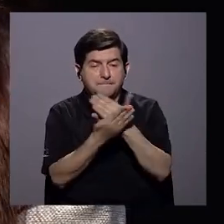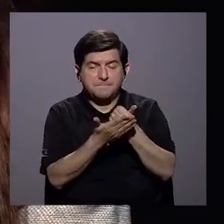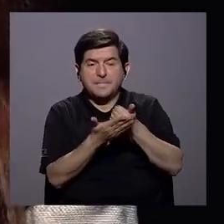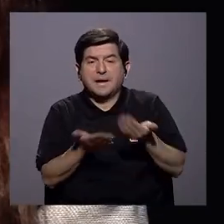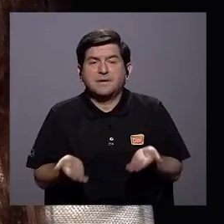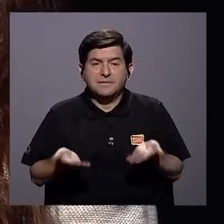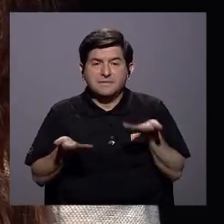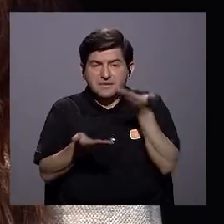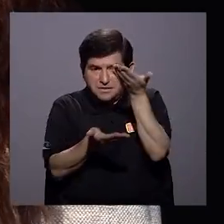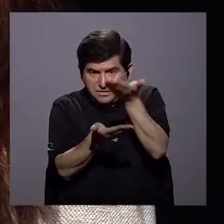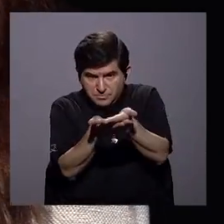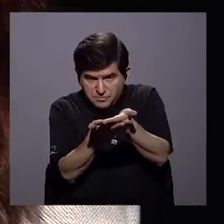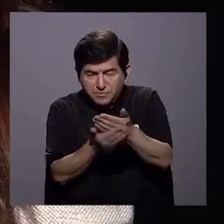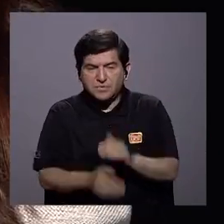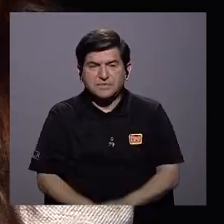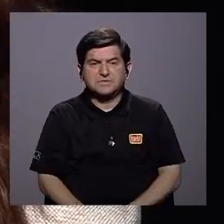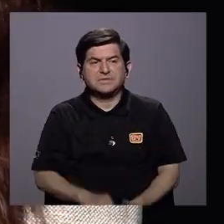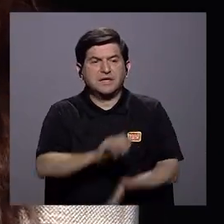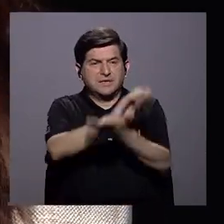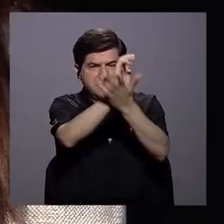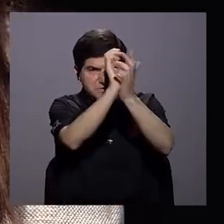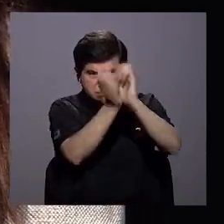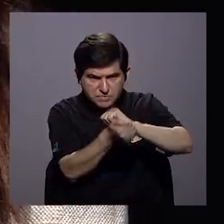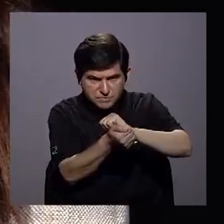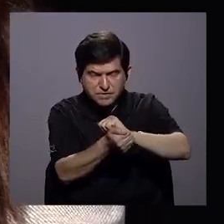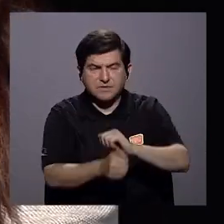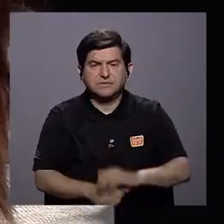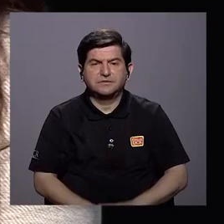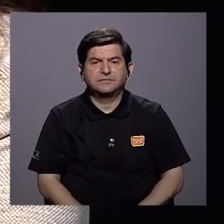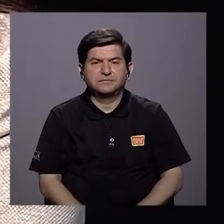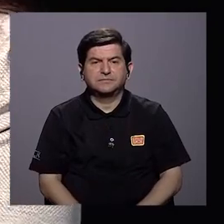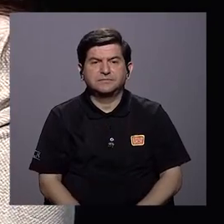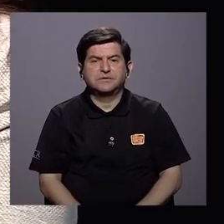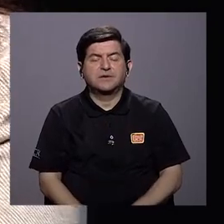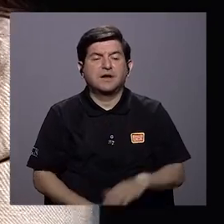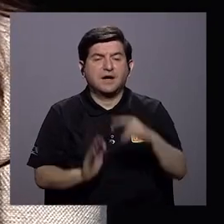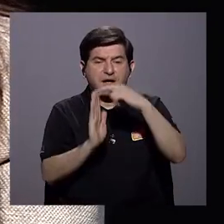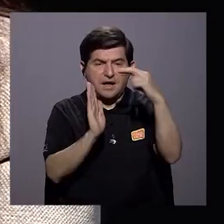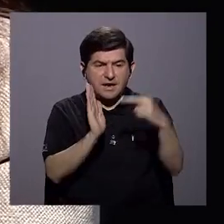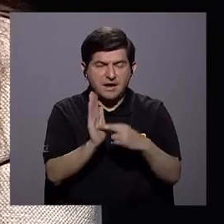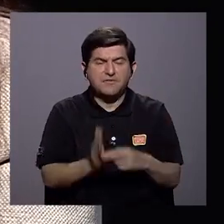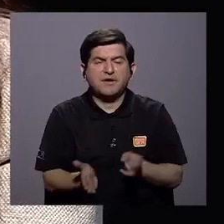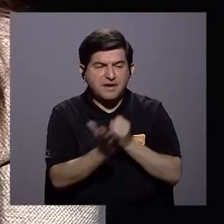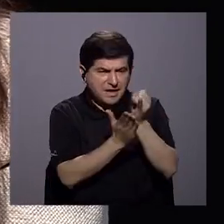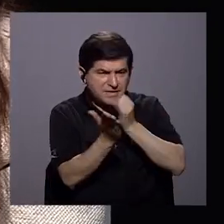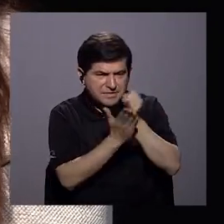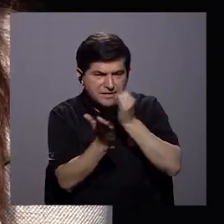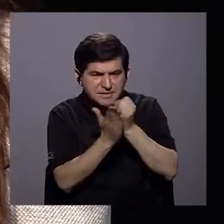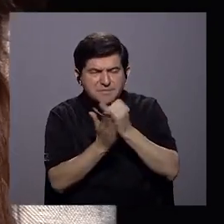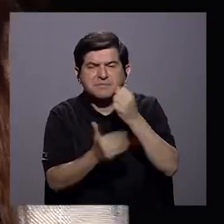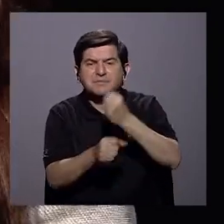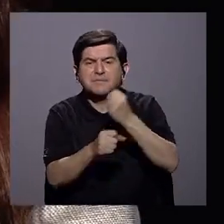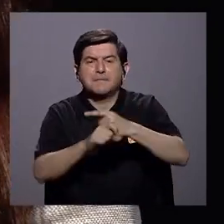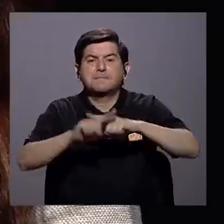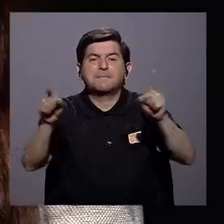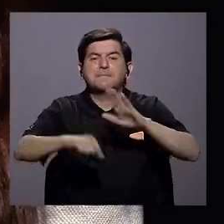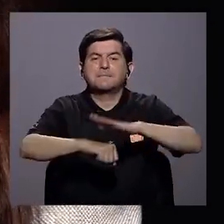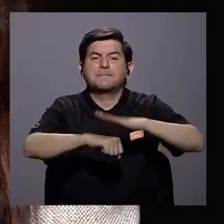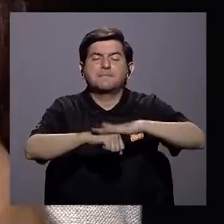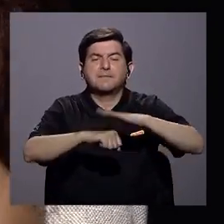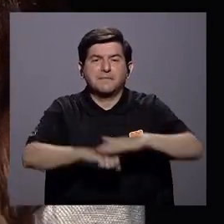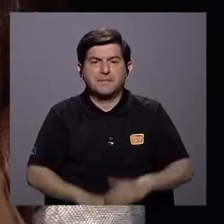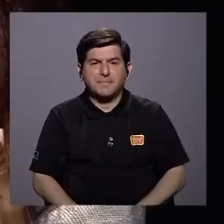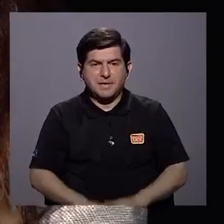de lo que venimos proponiendo es que se haga una reforma a la regulación en materia de inspección laboral, pero que nos permite